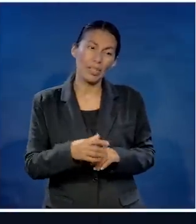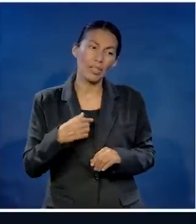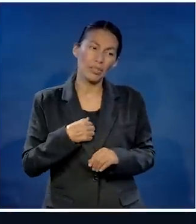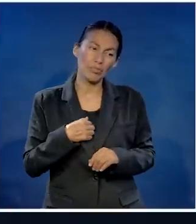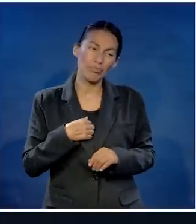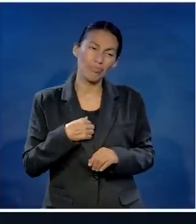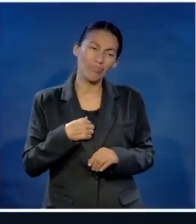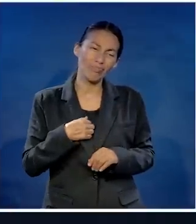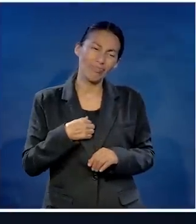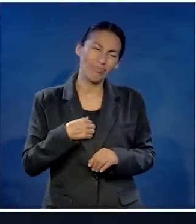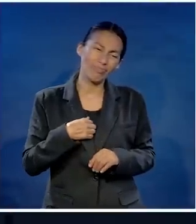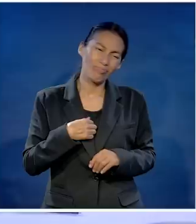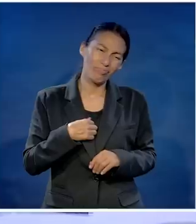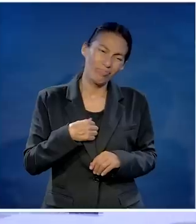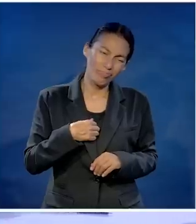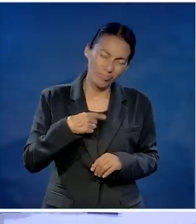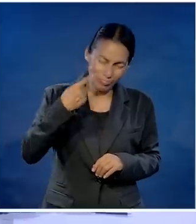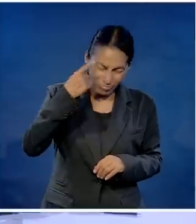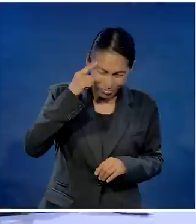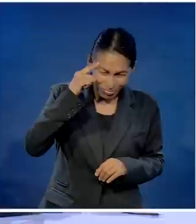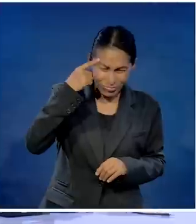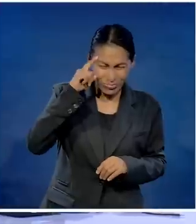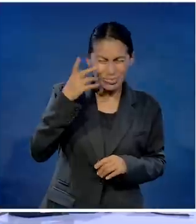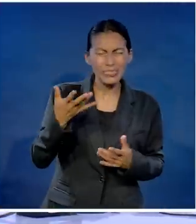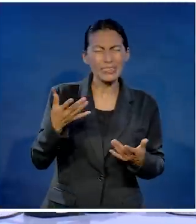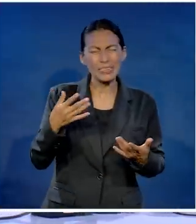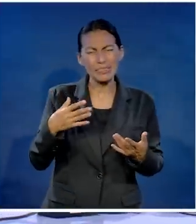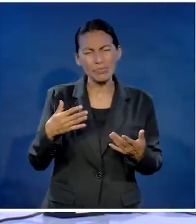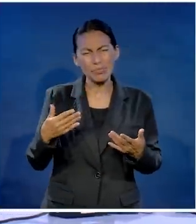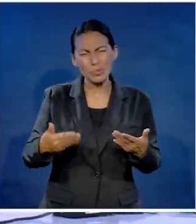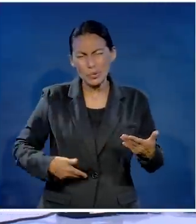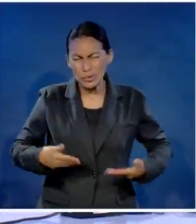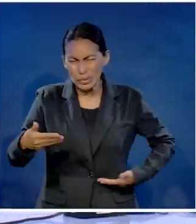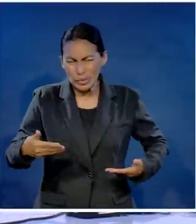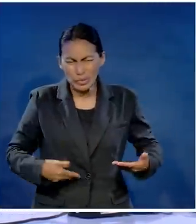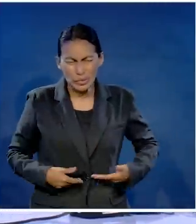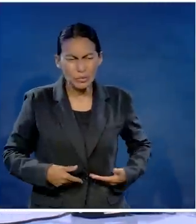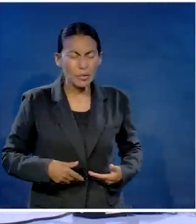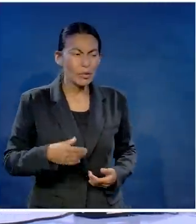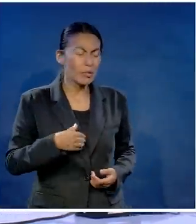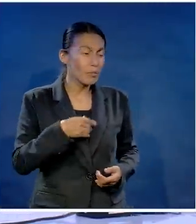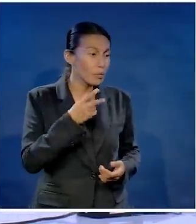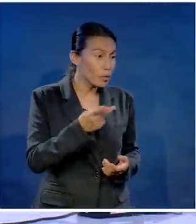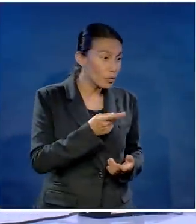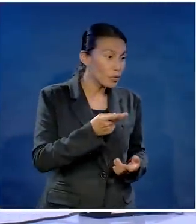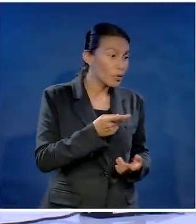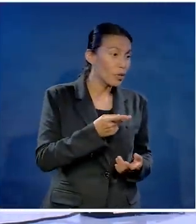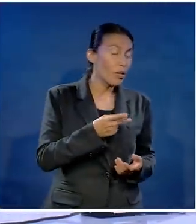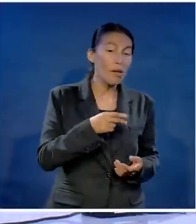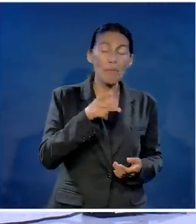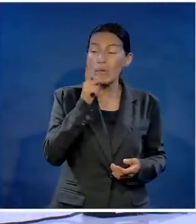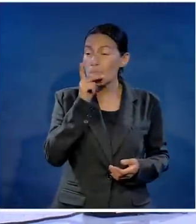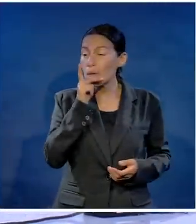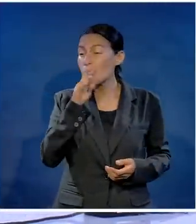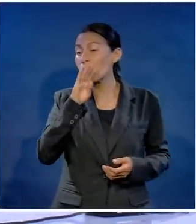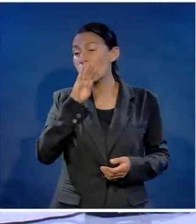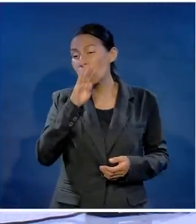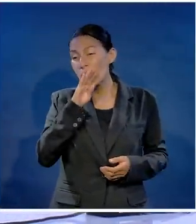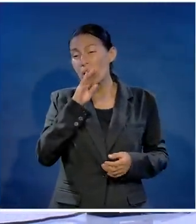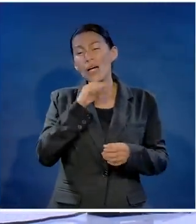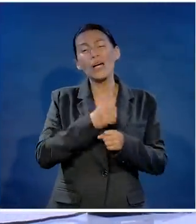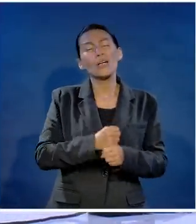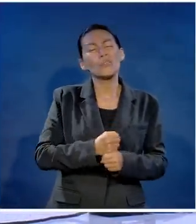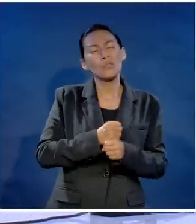A veces es más serio. Ay, pastor, es que yo estoy resentido con la vida. Y empiezo a escarbar y escarbar y escarbar. Y encuentro que ese muchacho está